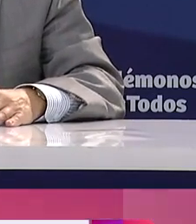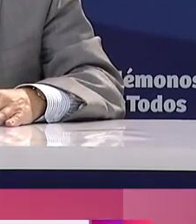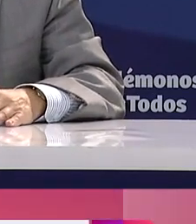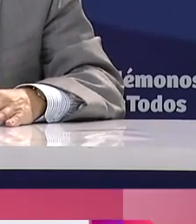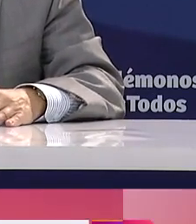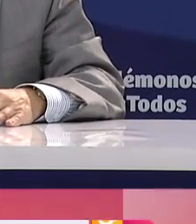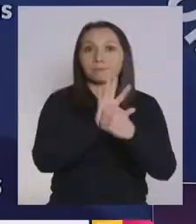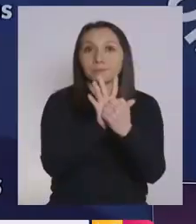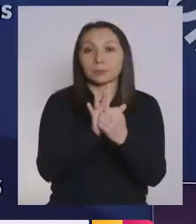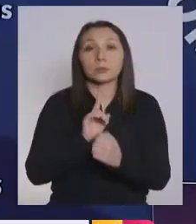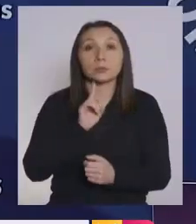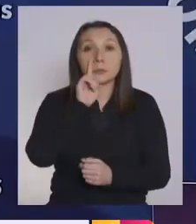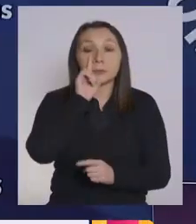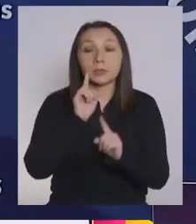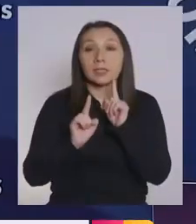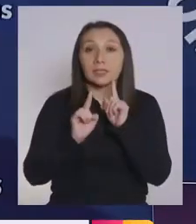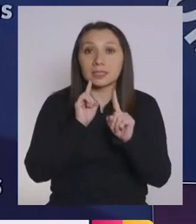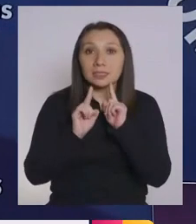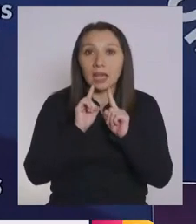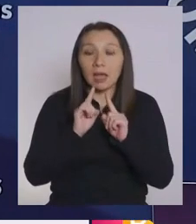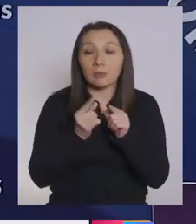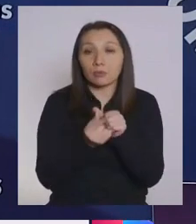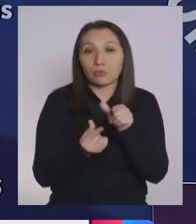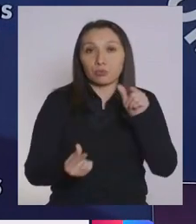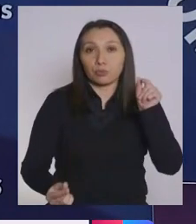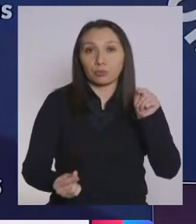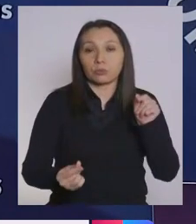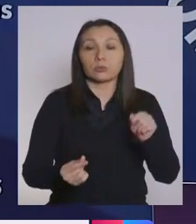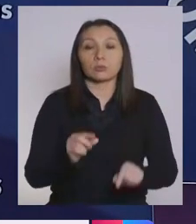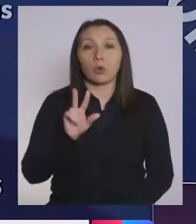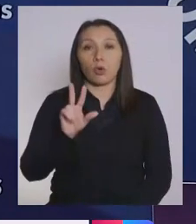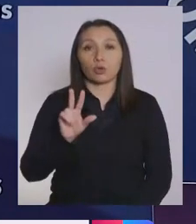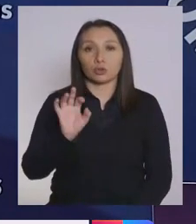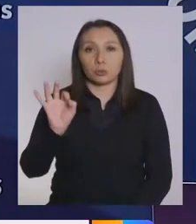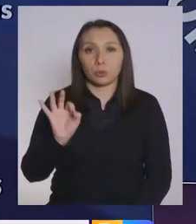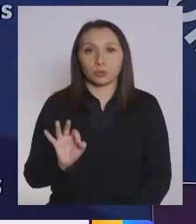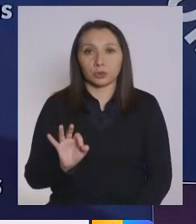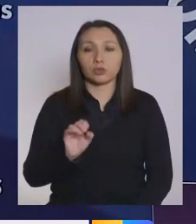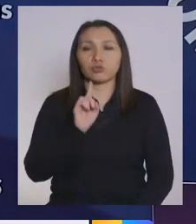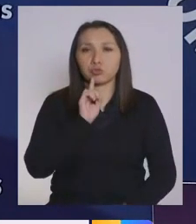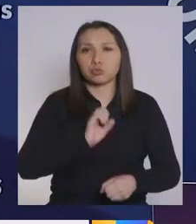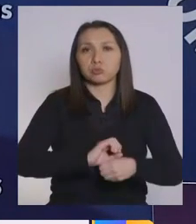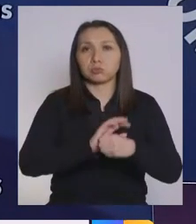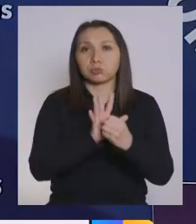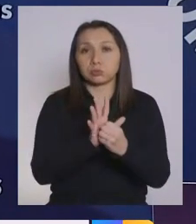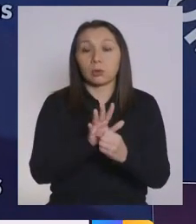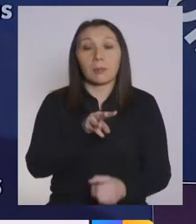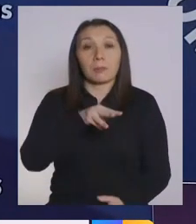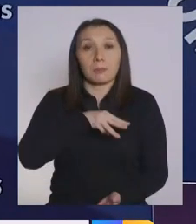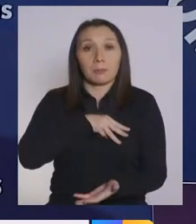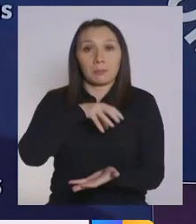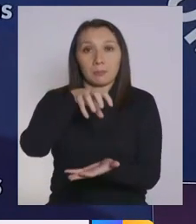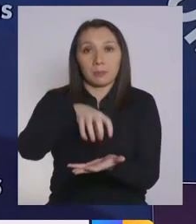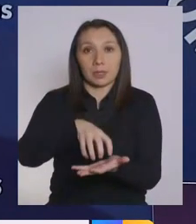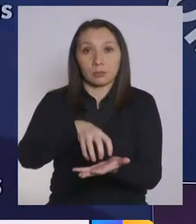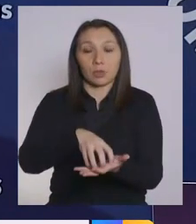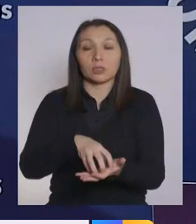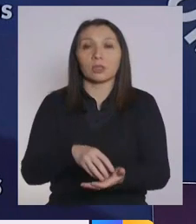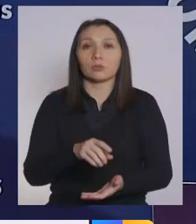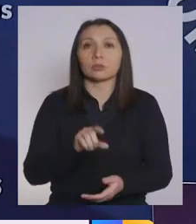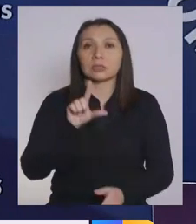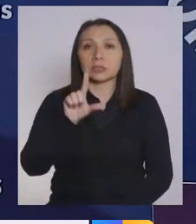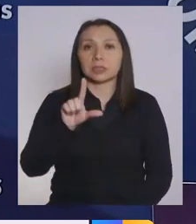el informe COVID. Polimeraza en cadena a nivel nacional es de 8% y a nivel metropolitano es